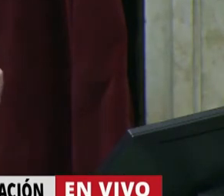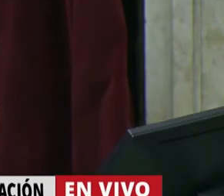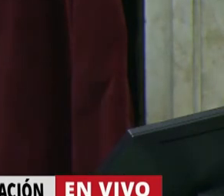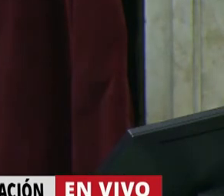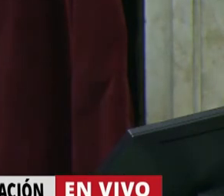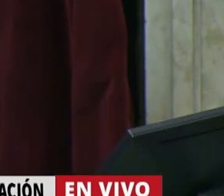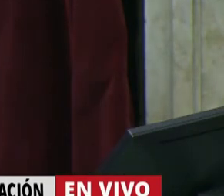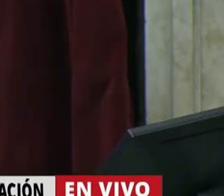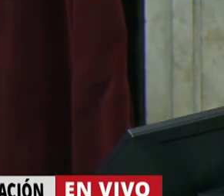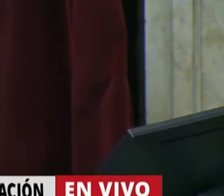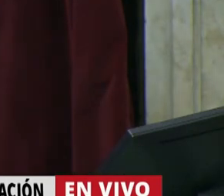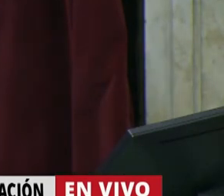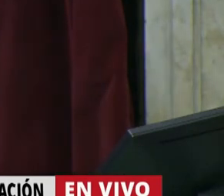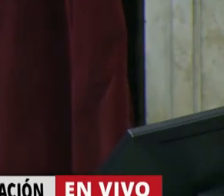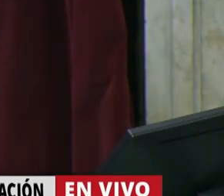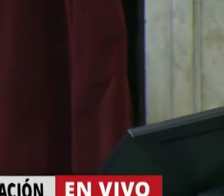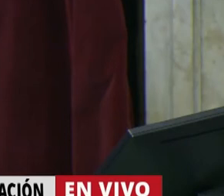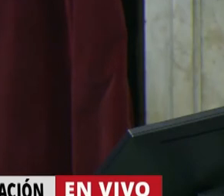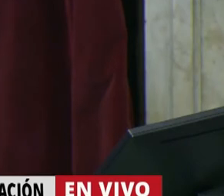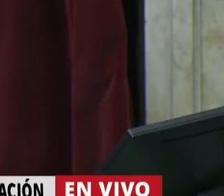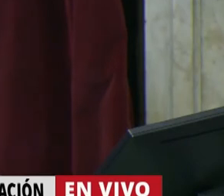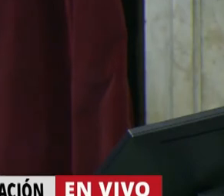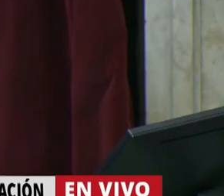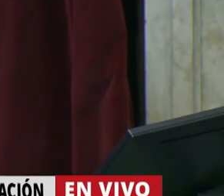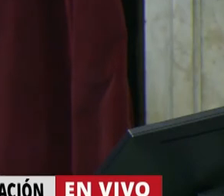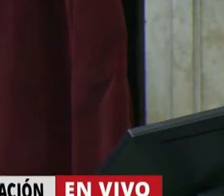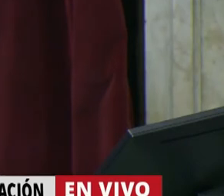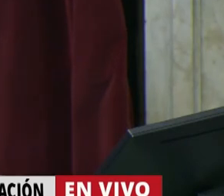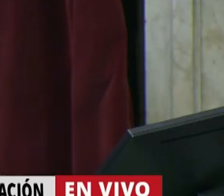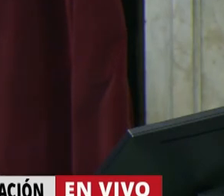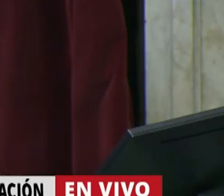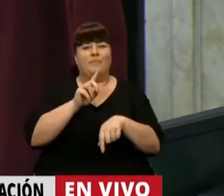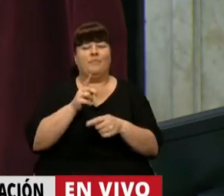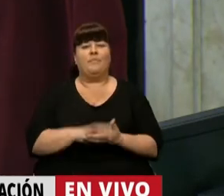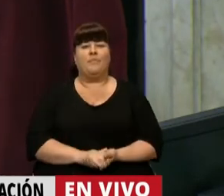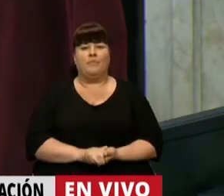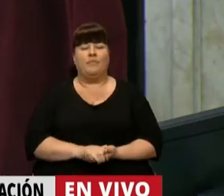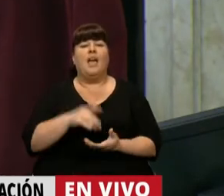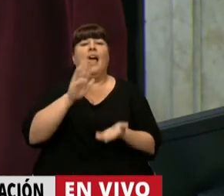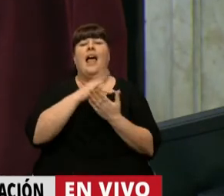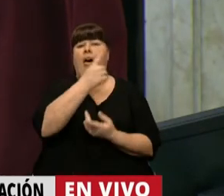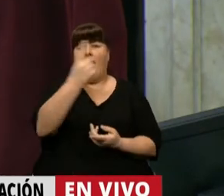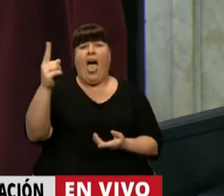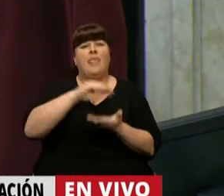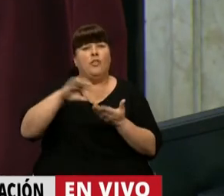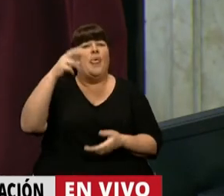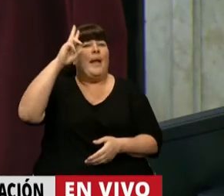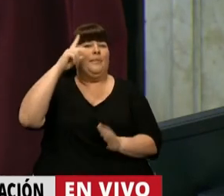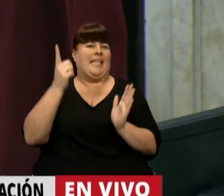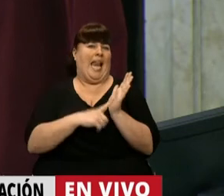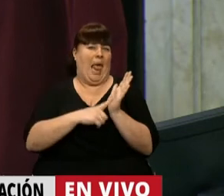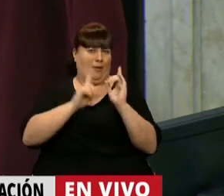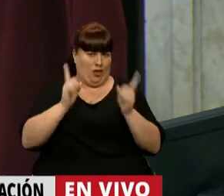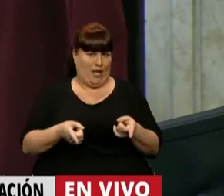que tan en boga está por estas horas, respetar el tiempo de uso de cada legislador también es respetar el